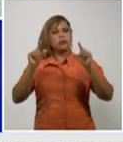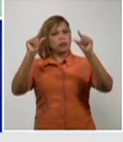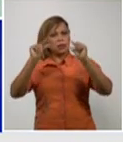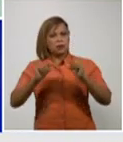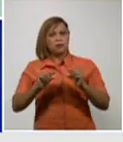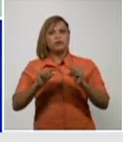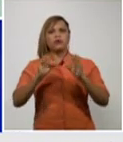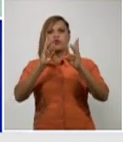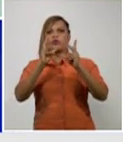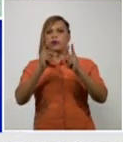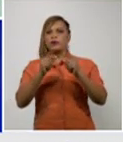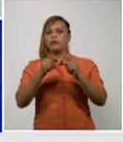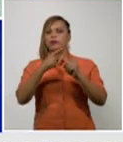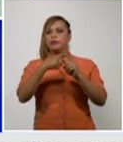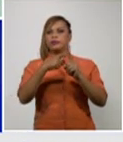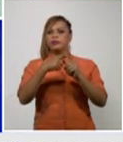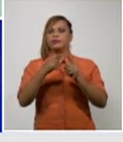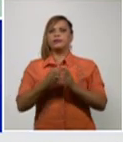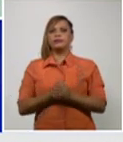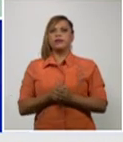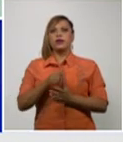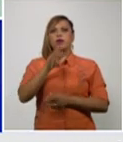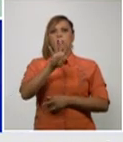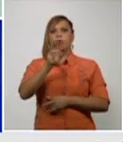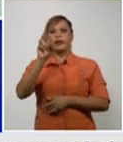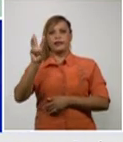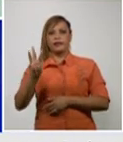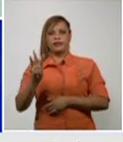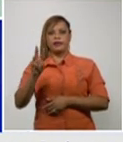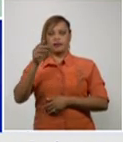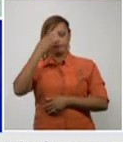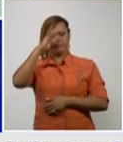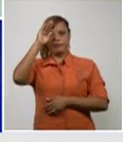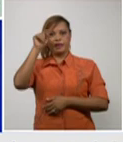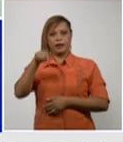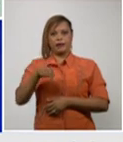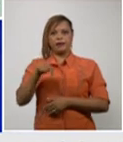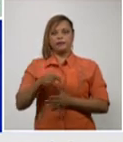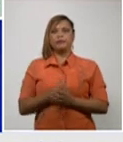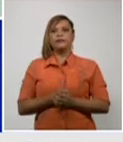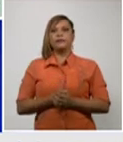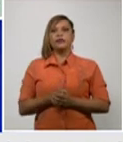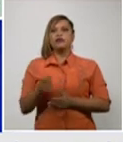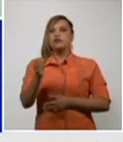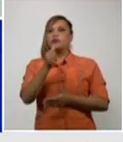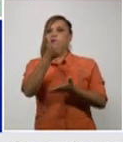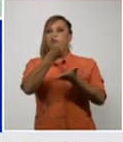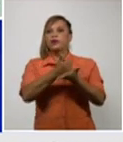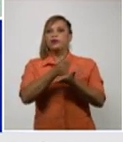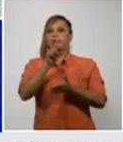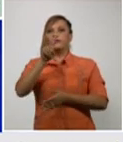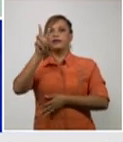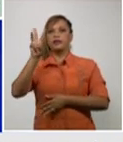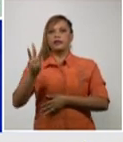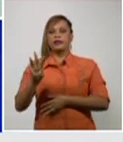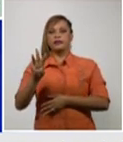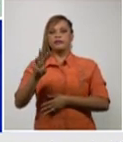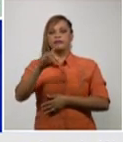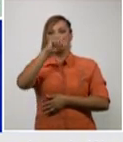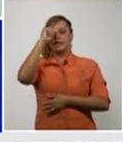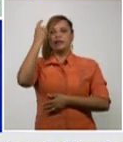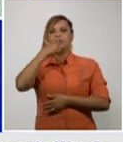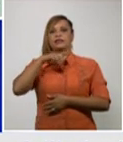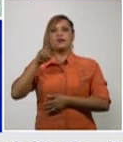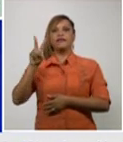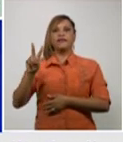el número de casos 43 casos autóctonos el municipio de Guantánamo con 23 el Salvador con